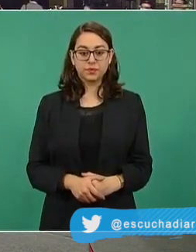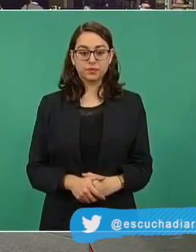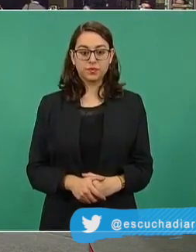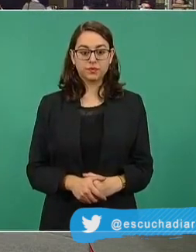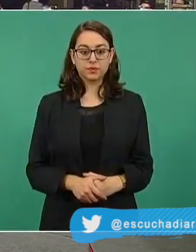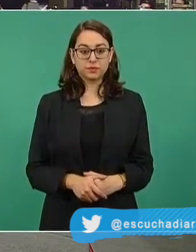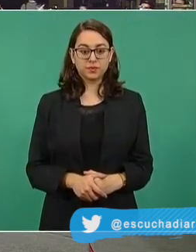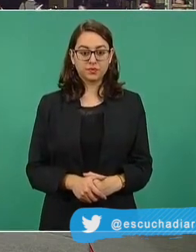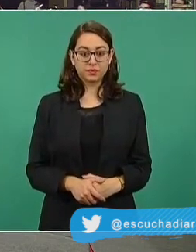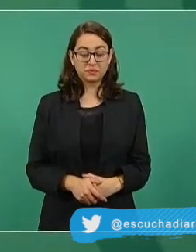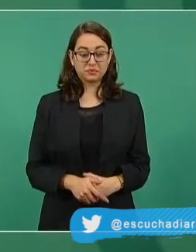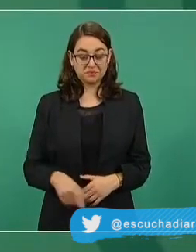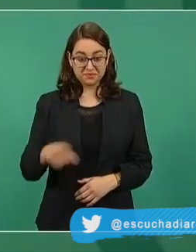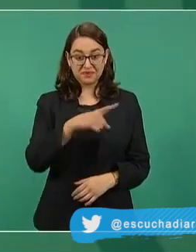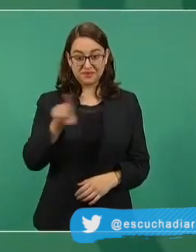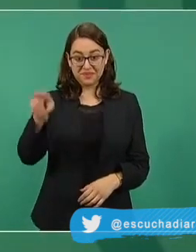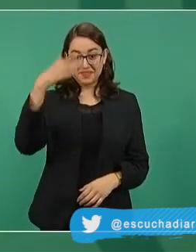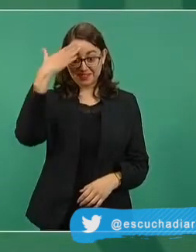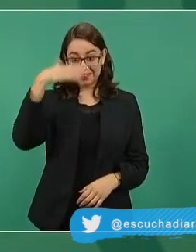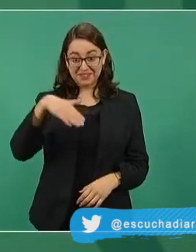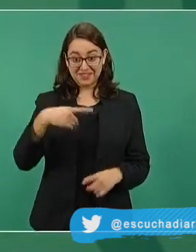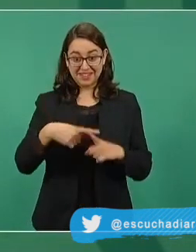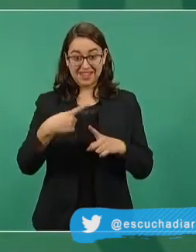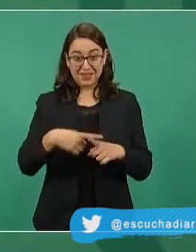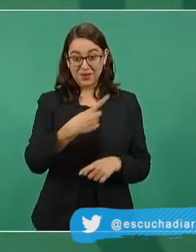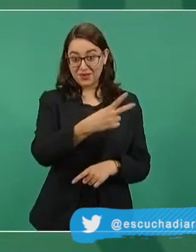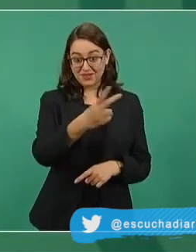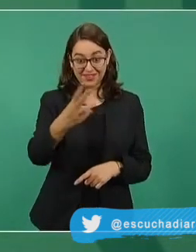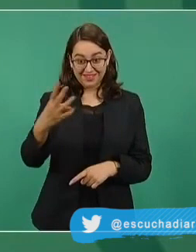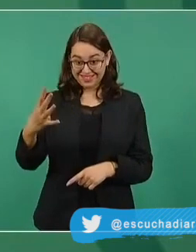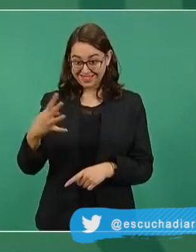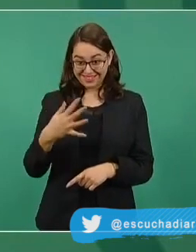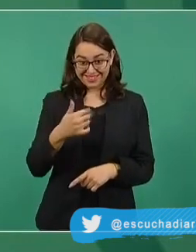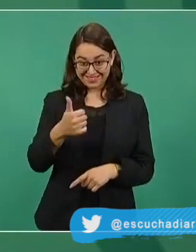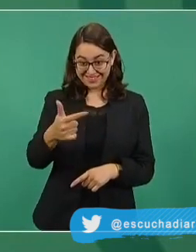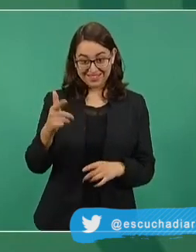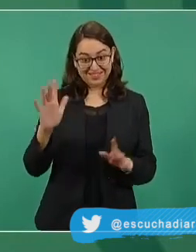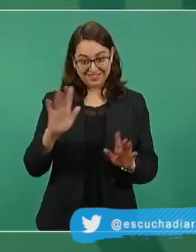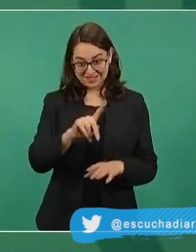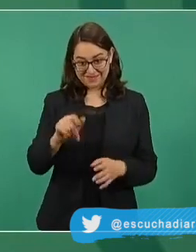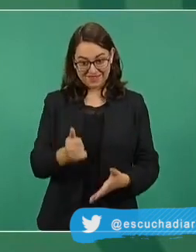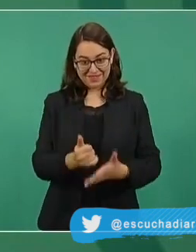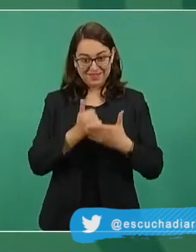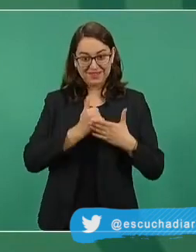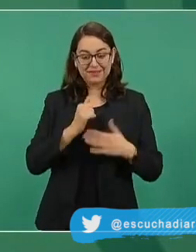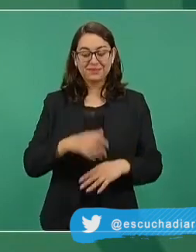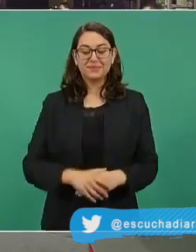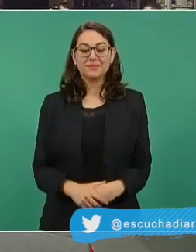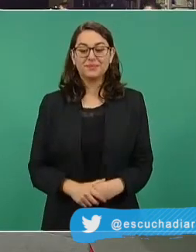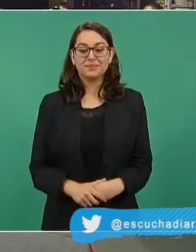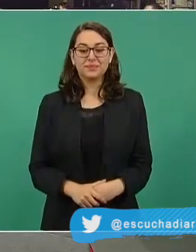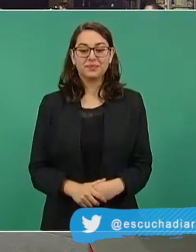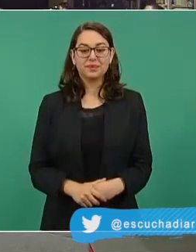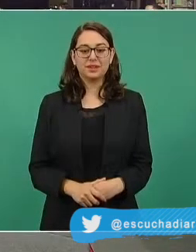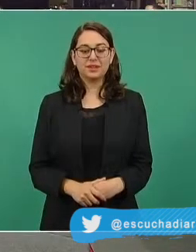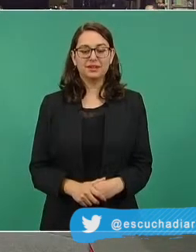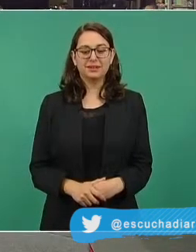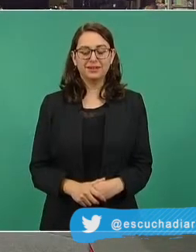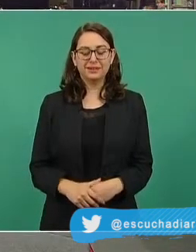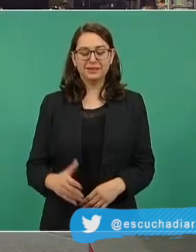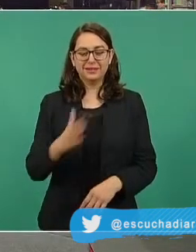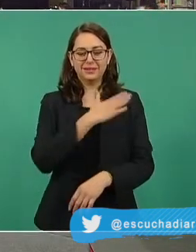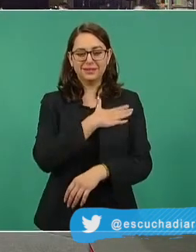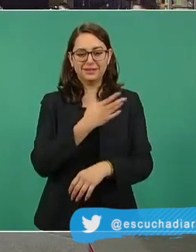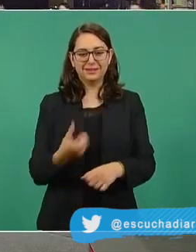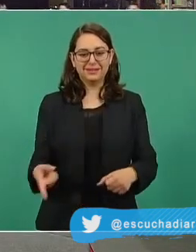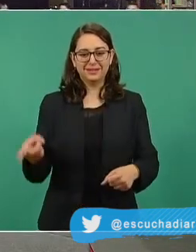significó la pandemia en lo moral y en lo económico, el presidente considera que se recuperarán todos los empleos perdidos. Hasta el 12